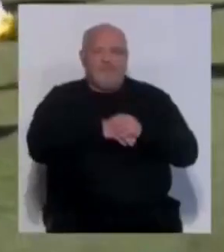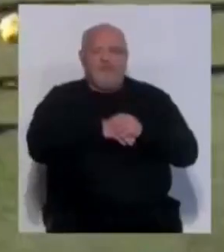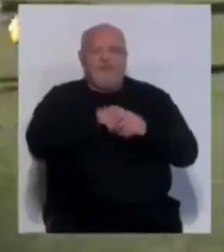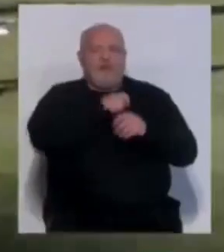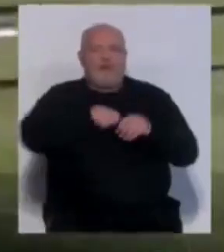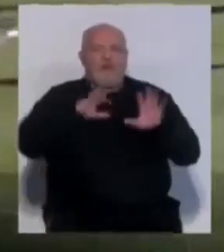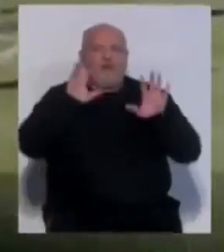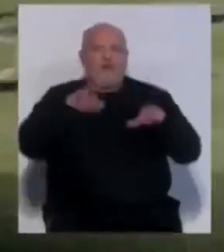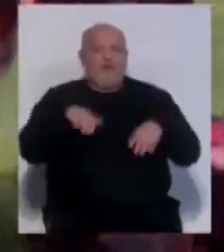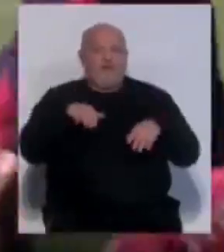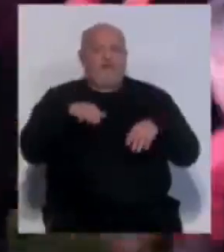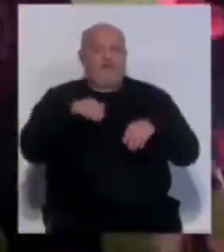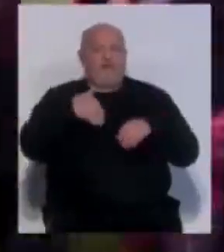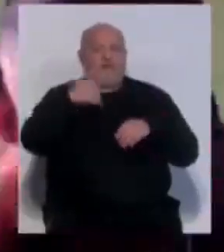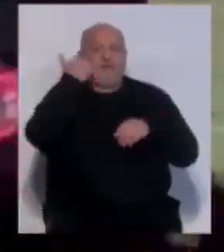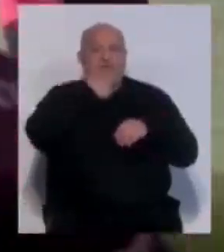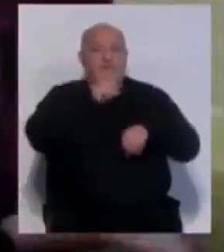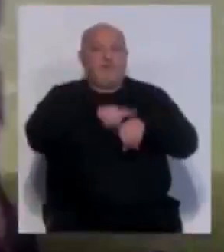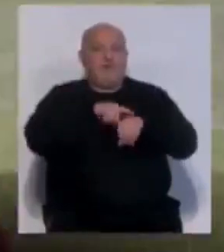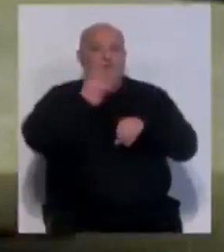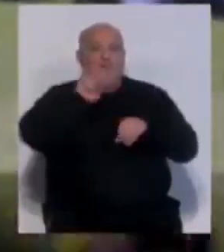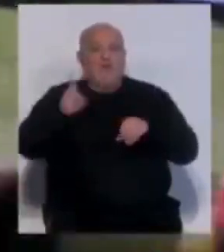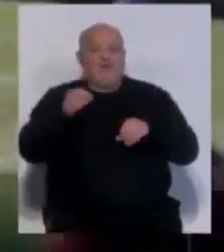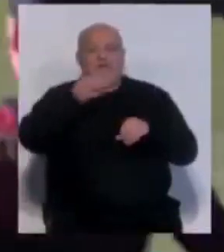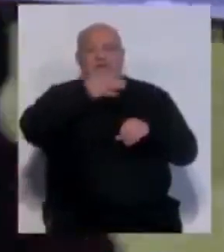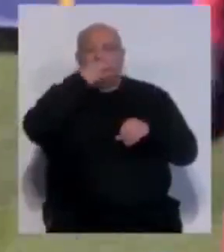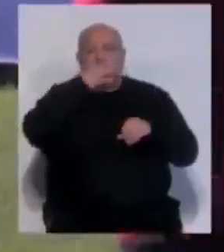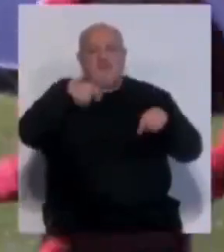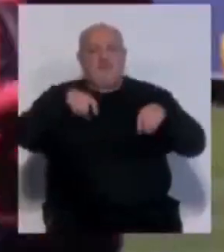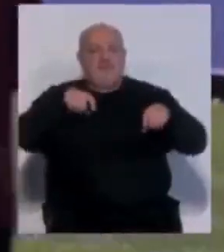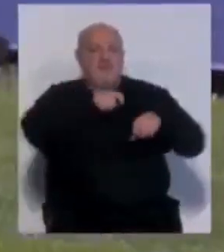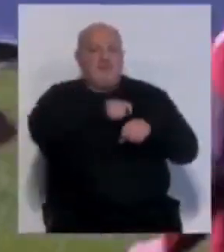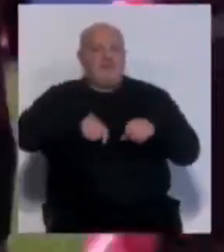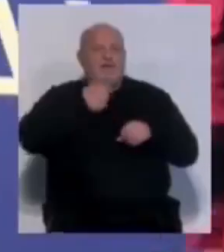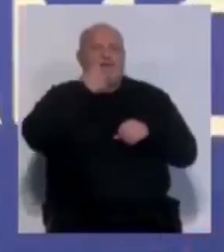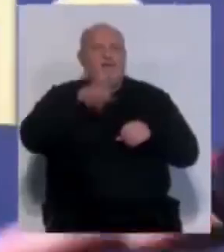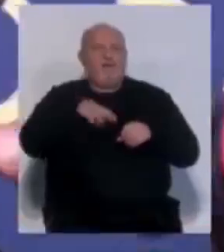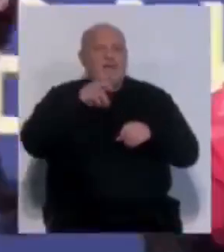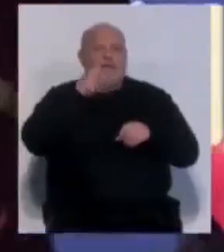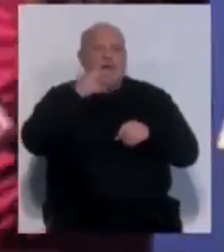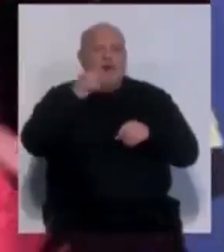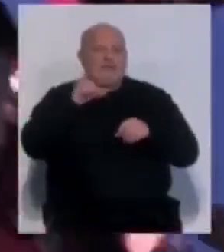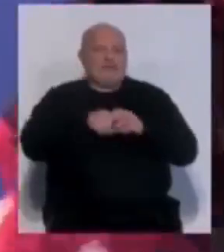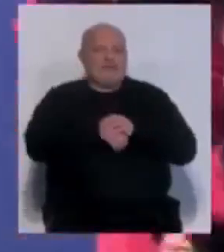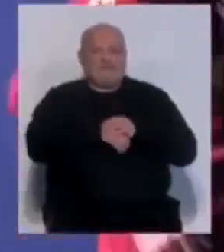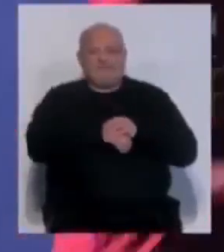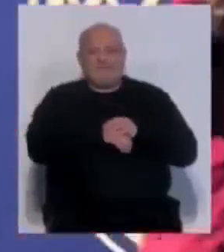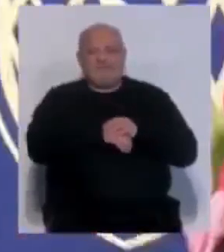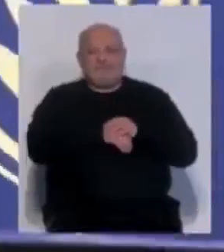Rayo Vallecano, Cádiz Club de Fútbol, este sábado a partir de las 4 y cuarto de la tarde en Vallecas, con el arbitraje de Alverola Rojas.